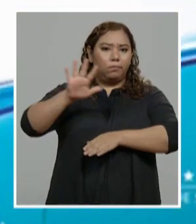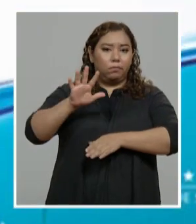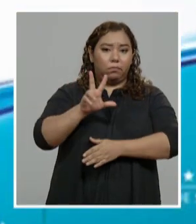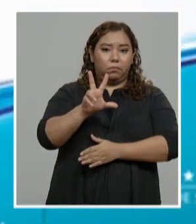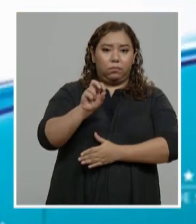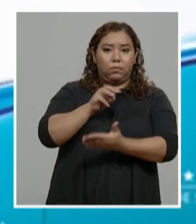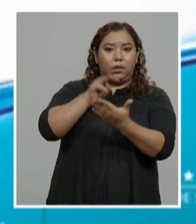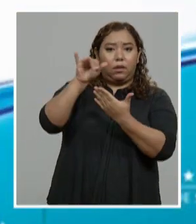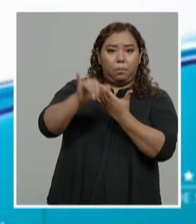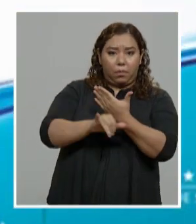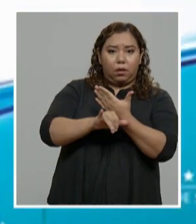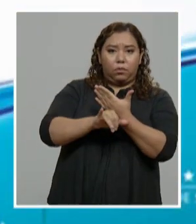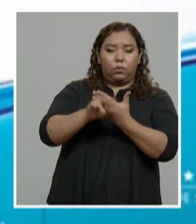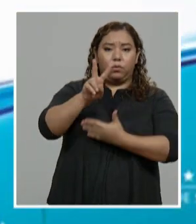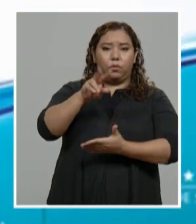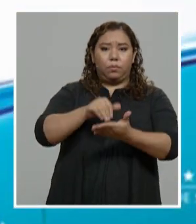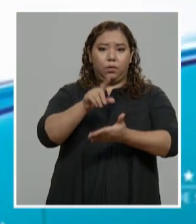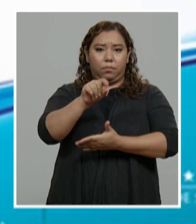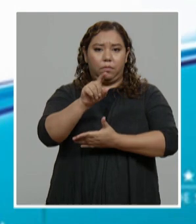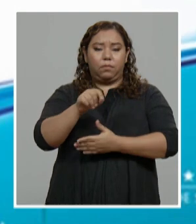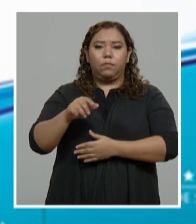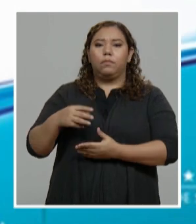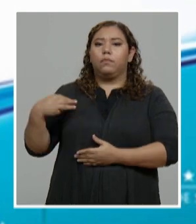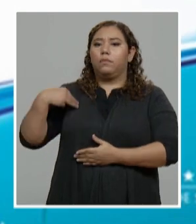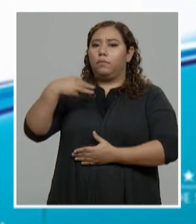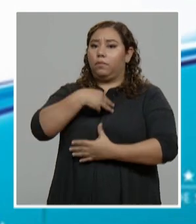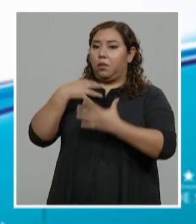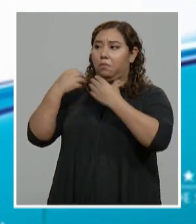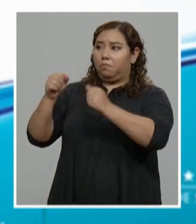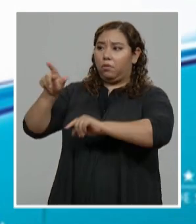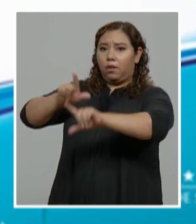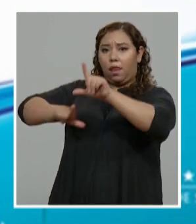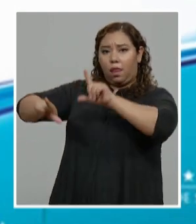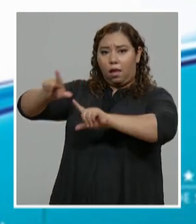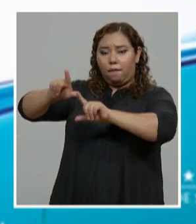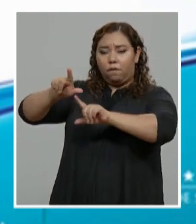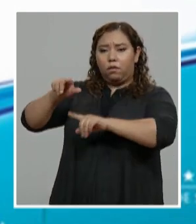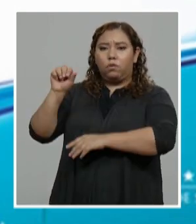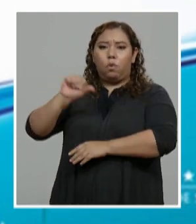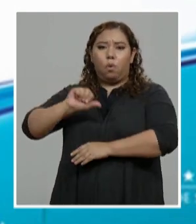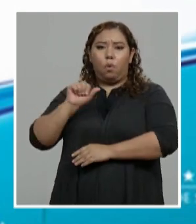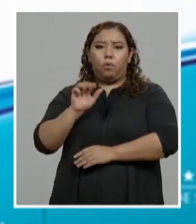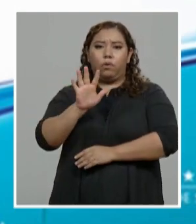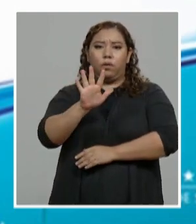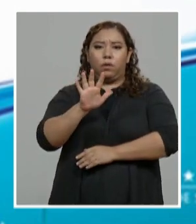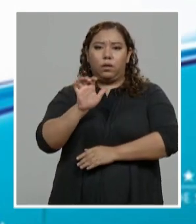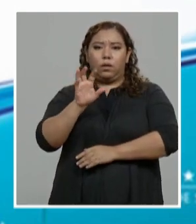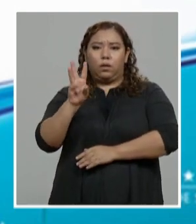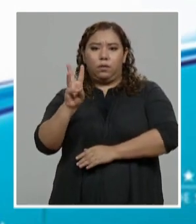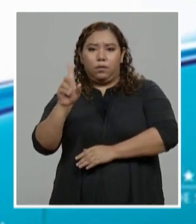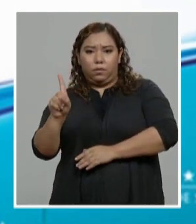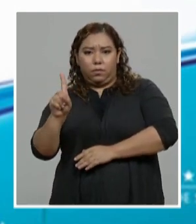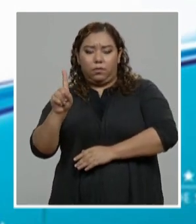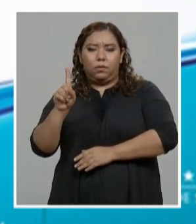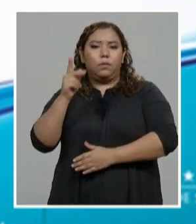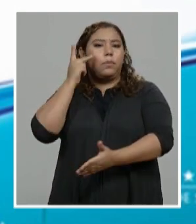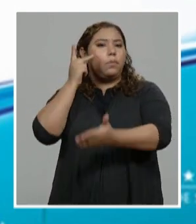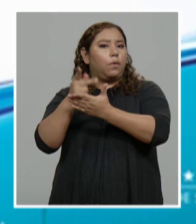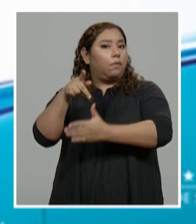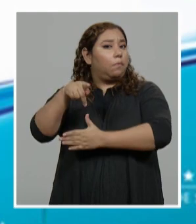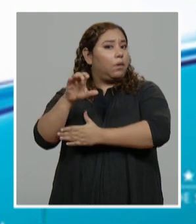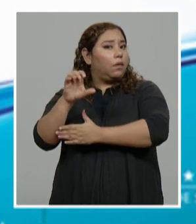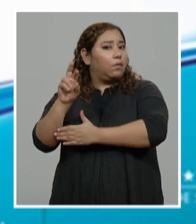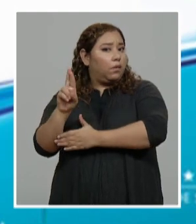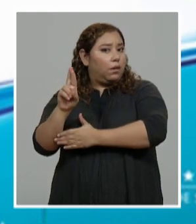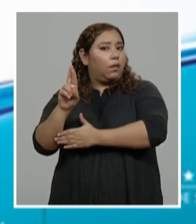2020. El Laboratorio Nacional de Virología hoy procesó 561 pruebas de PCR en